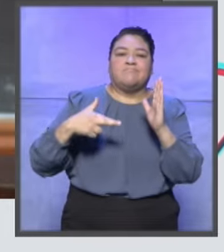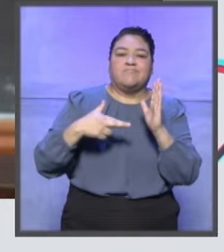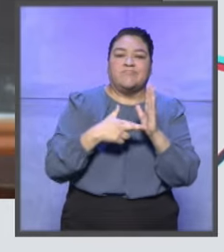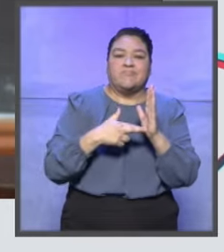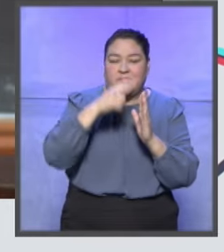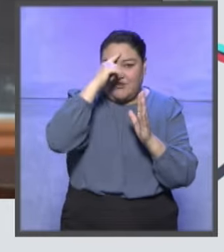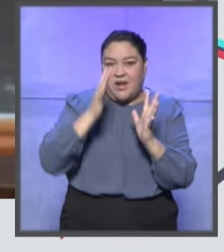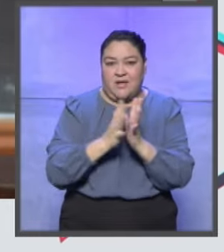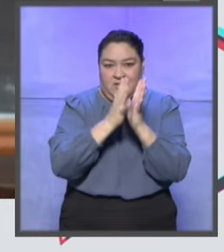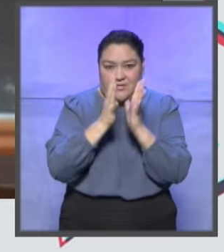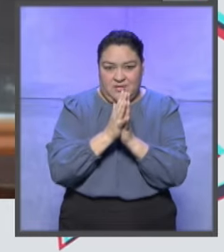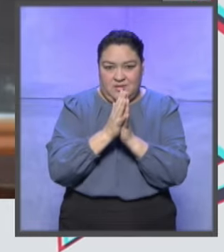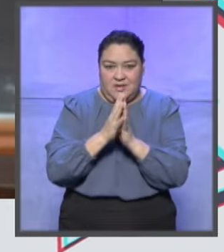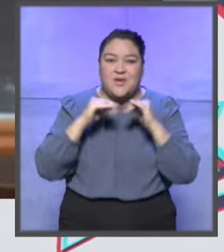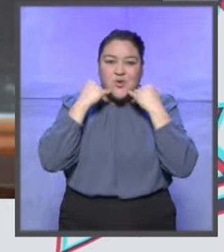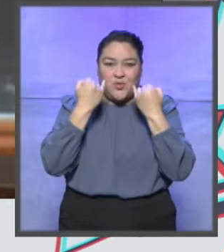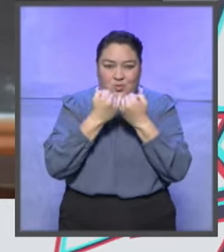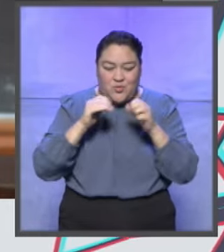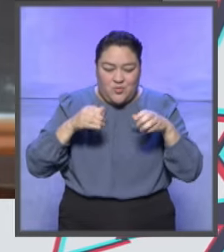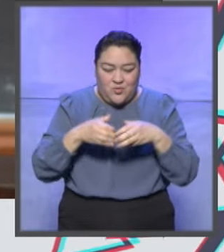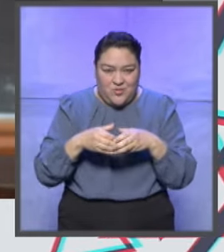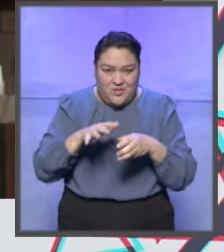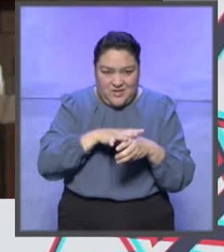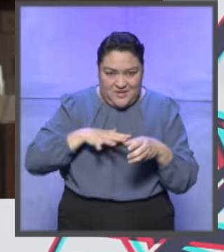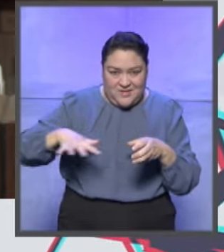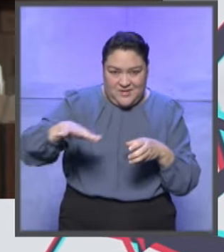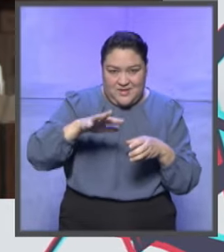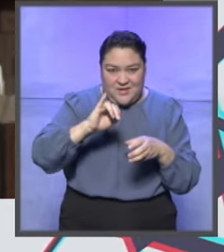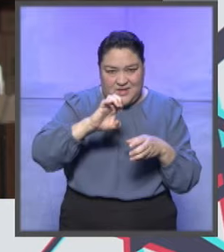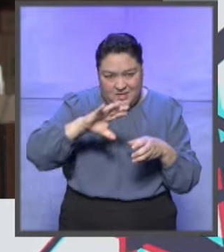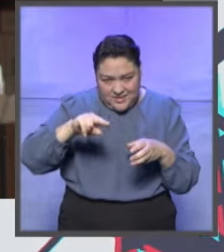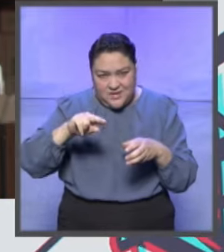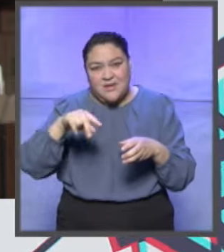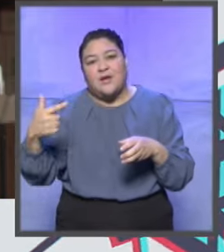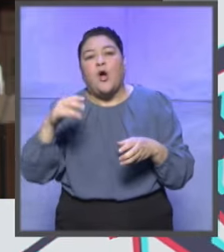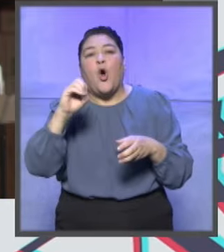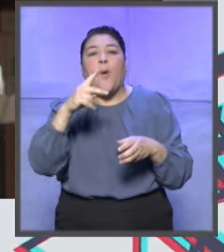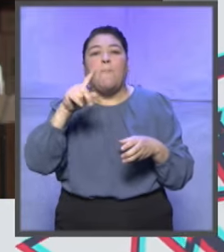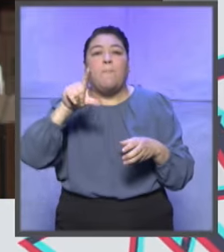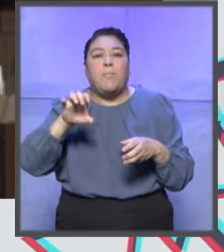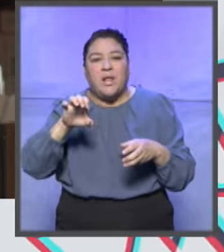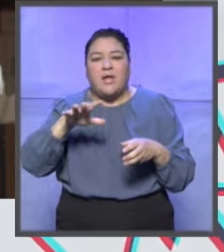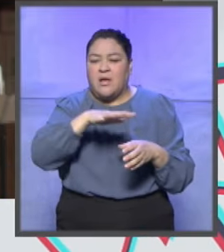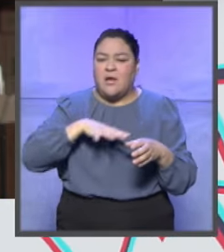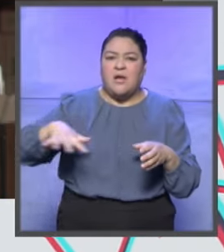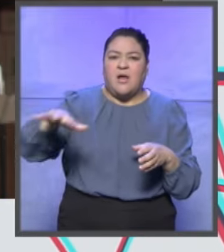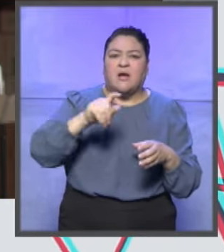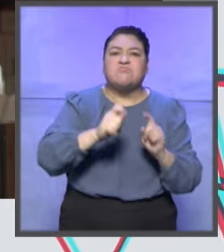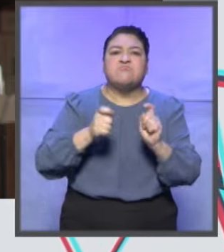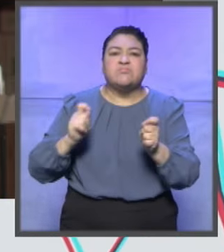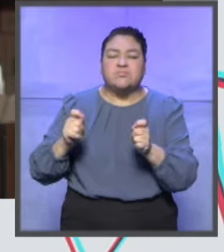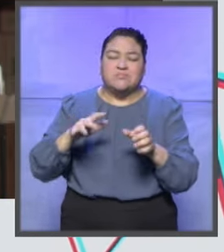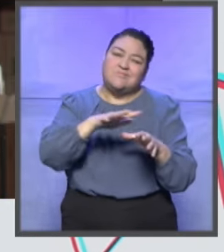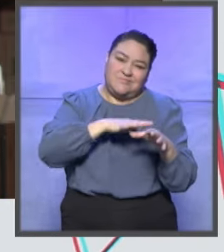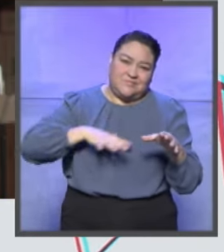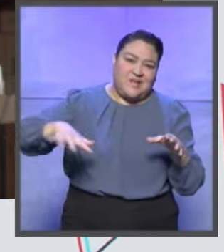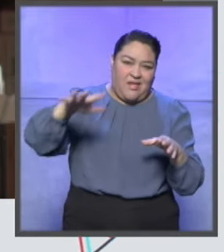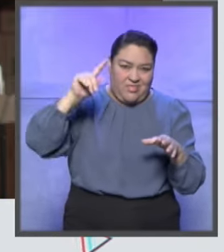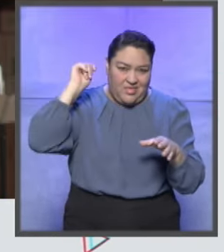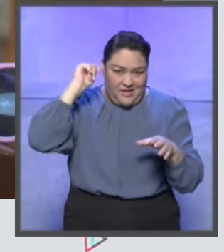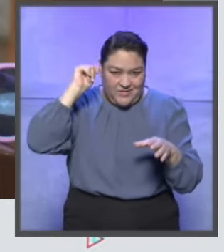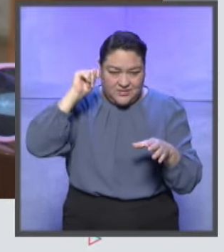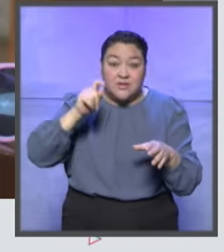participar en el proceso de integración de las juntas distritales del Instituto Electoral y de Participación Ciudadana a esto del Estado de